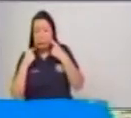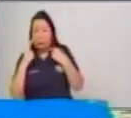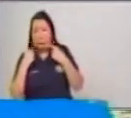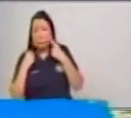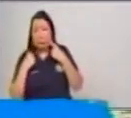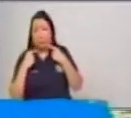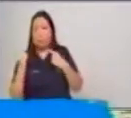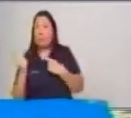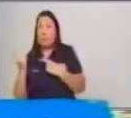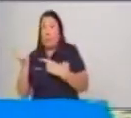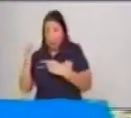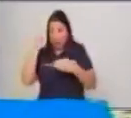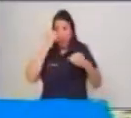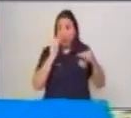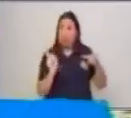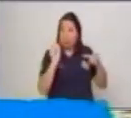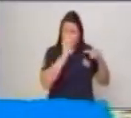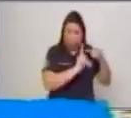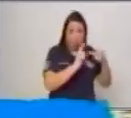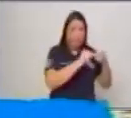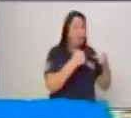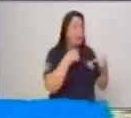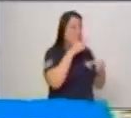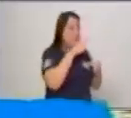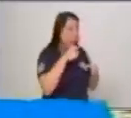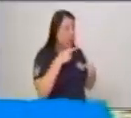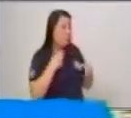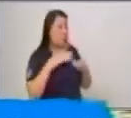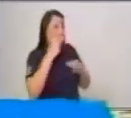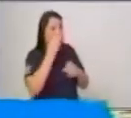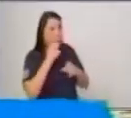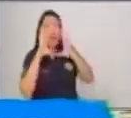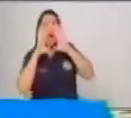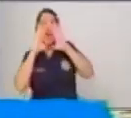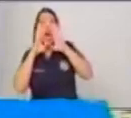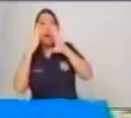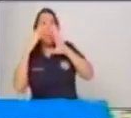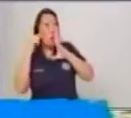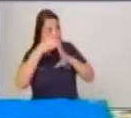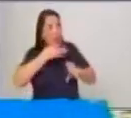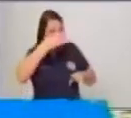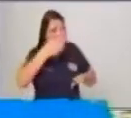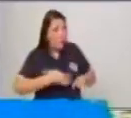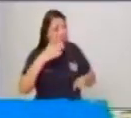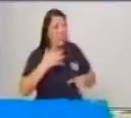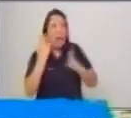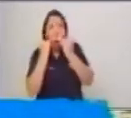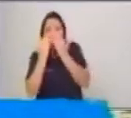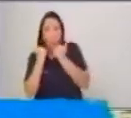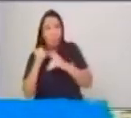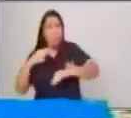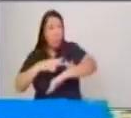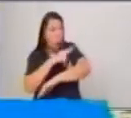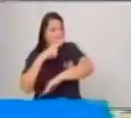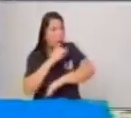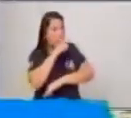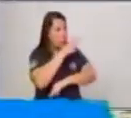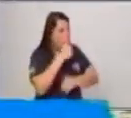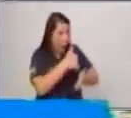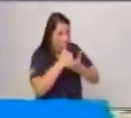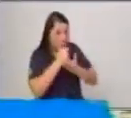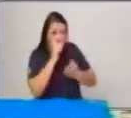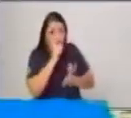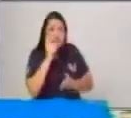pobladores por qué no lo habían ayudado. Y ellos le quisieron dar, entonces ellos le dijeron, ¿cómo no le ayudaron? Porque en las otras